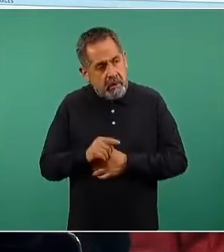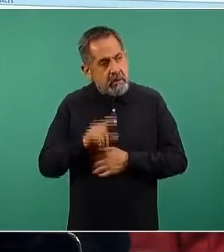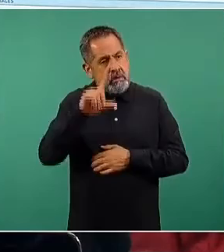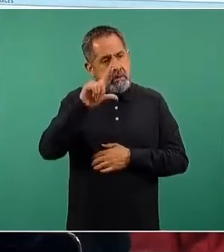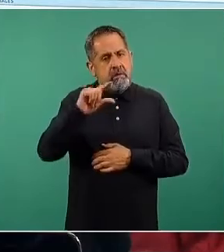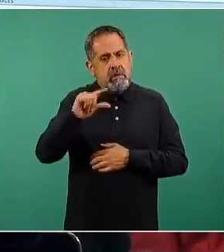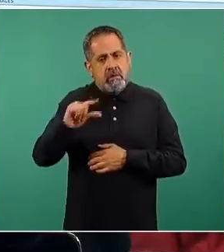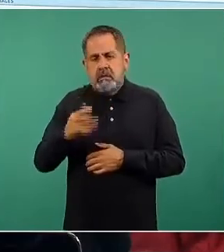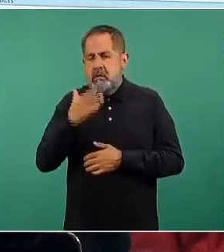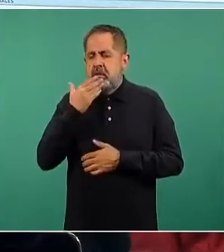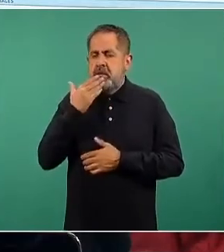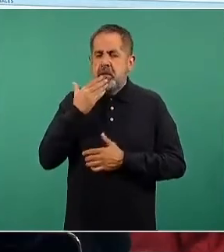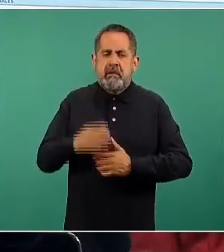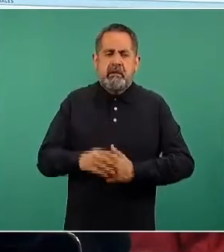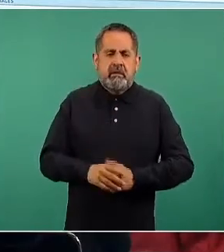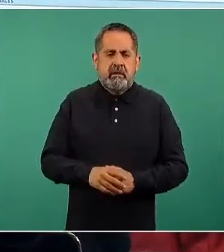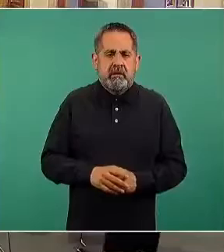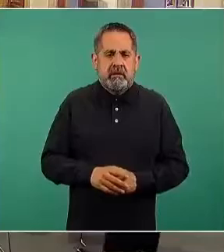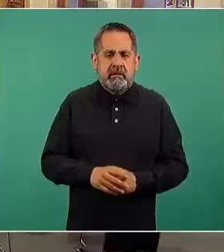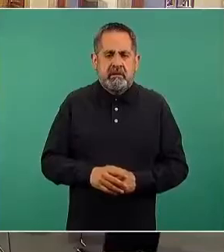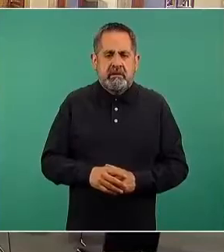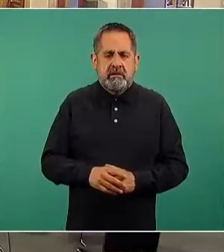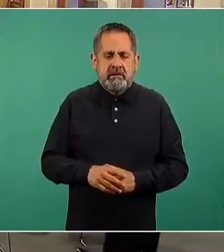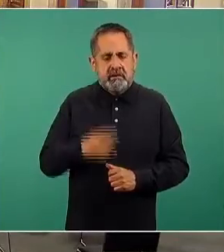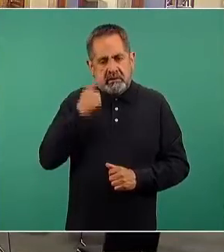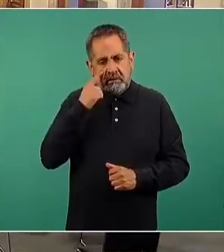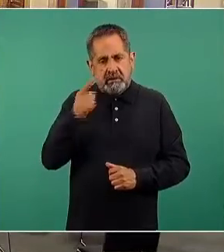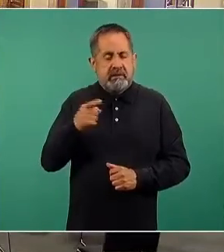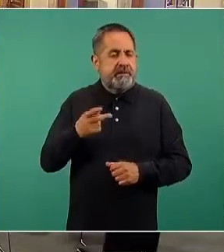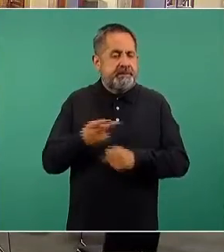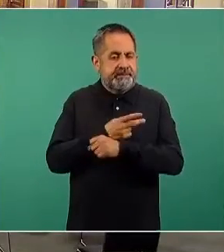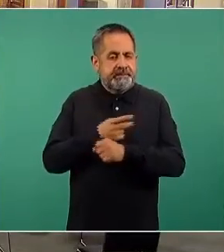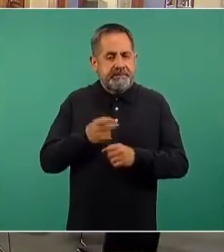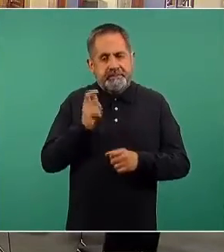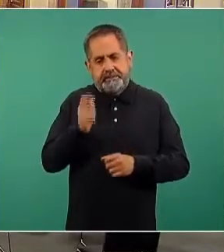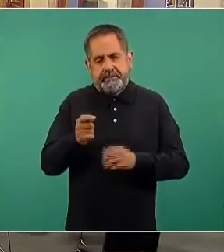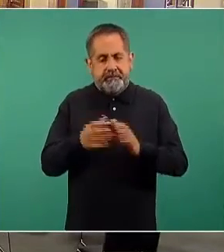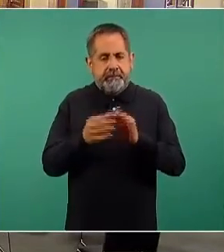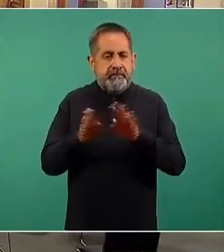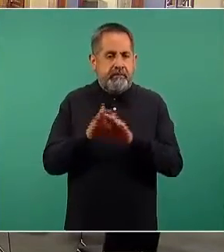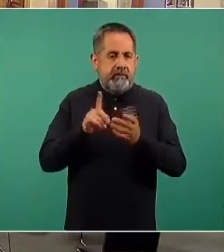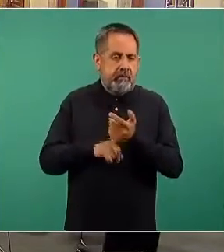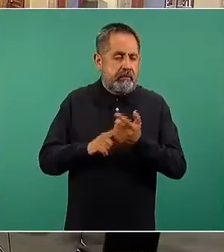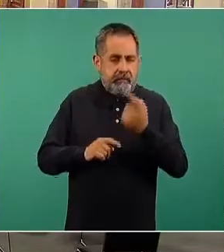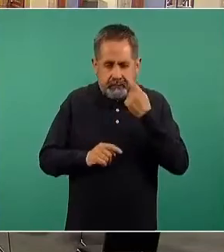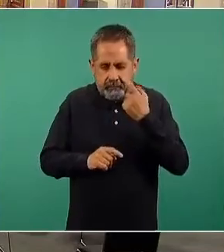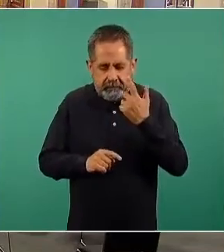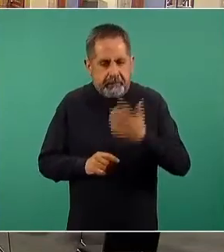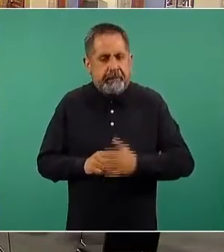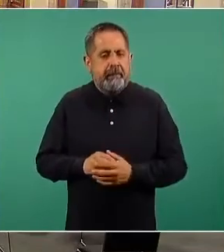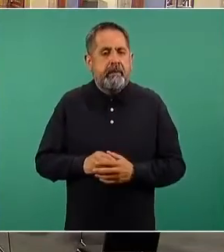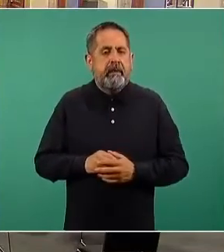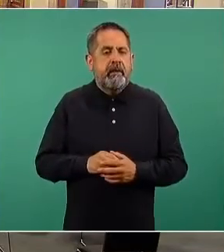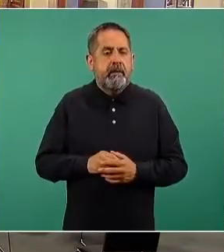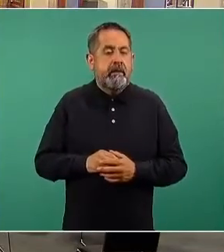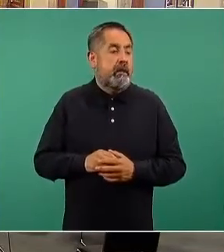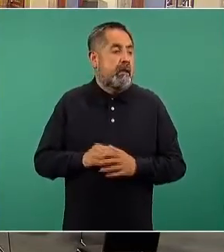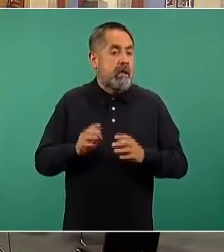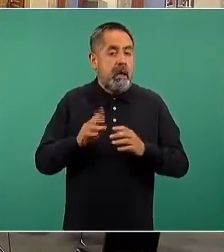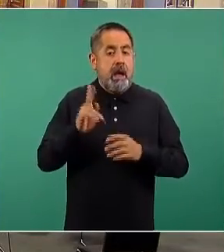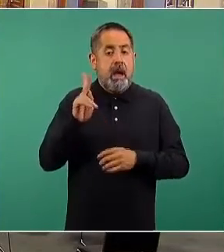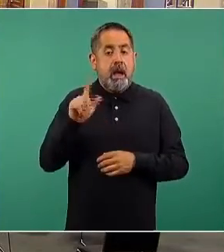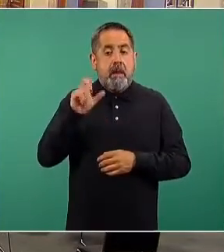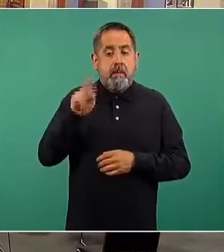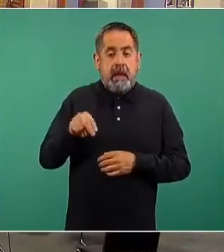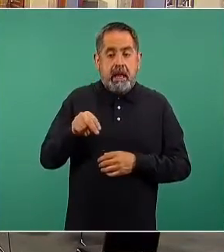primera ola del año pasado. Si vemos la siguiente diapositiva, vamos a entrar en el componente y actualizar también la Estrategia